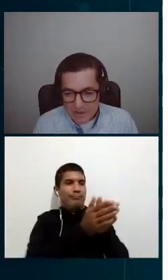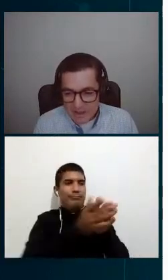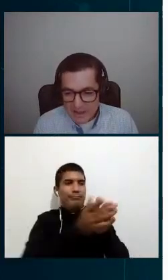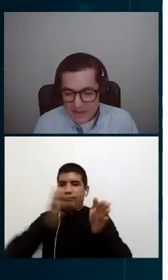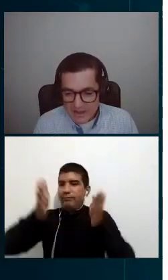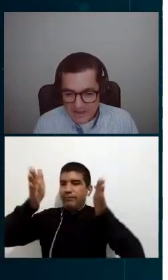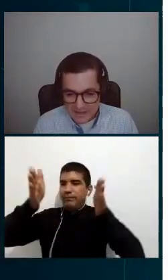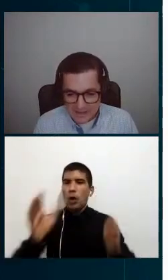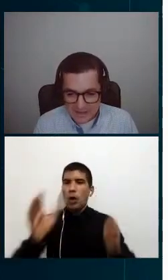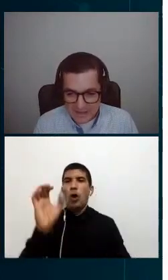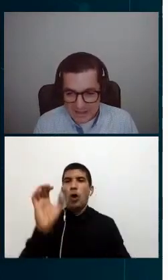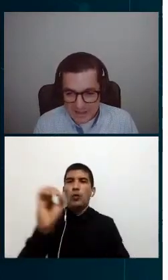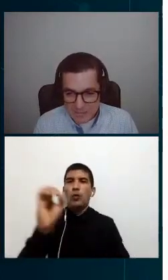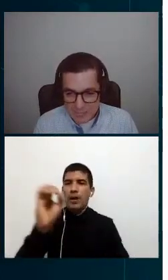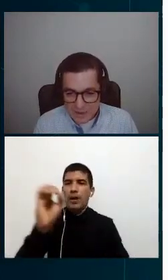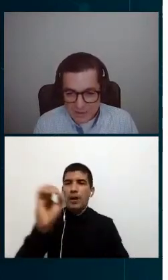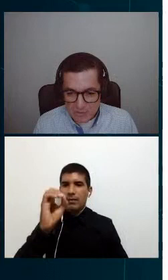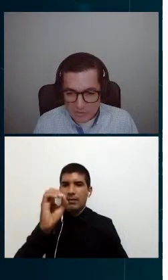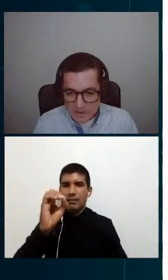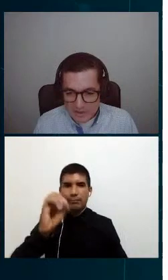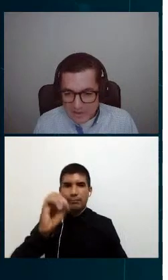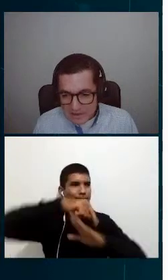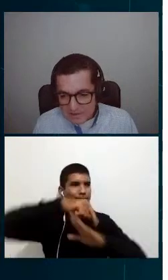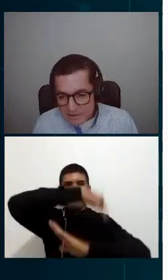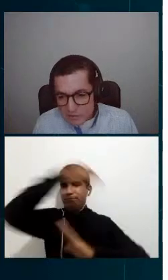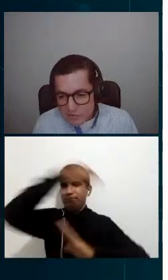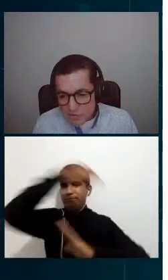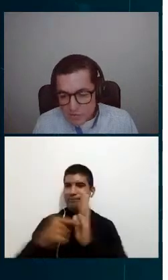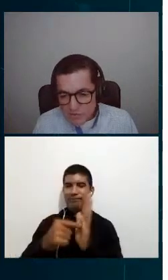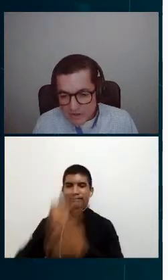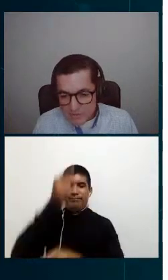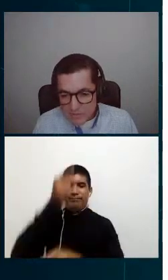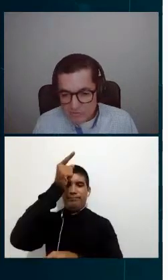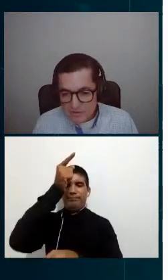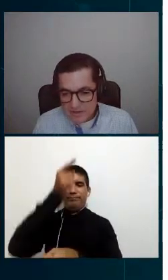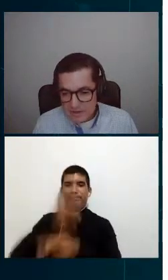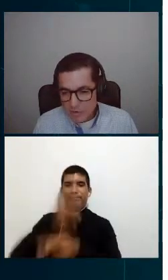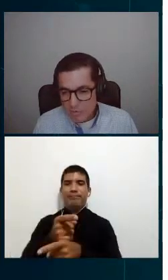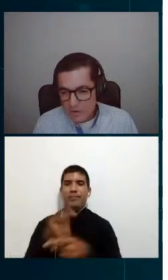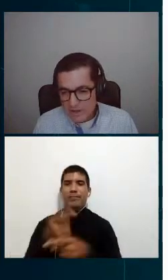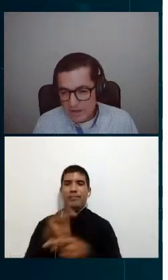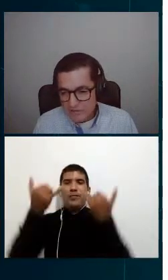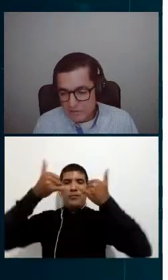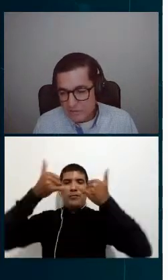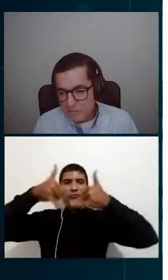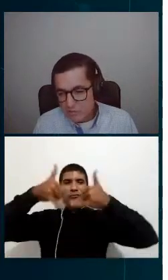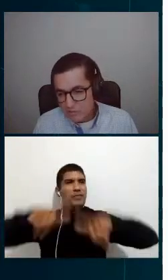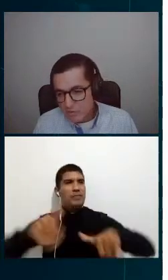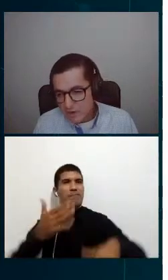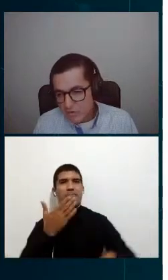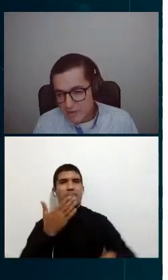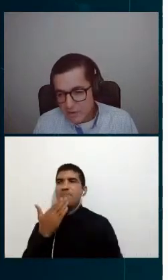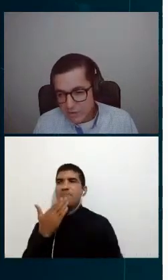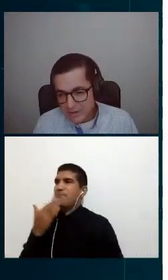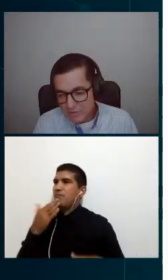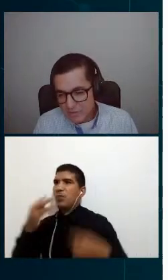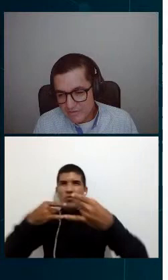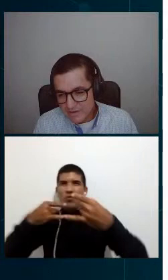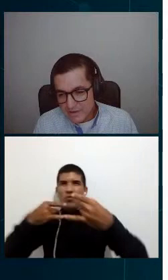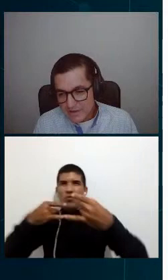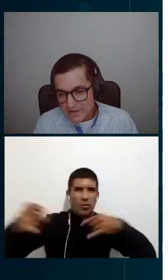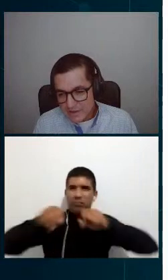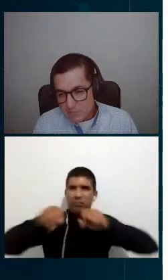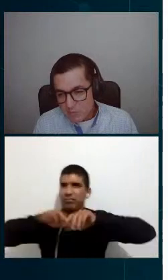encontramos acá en el en el proyecto es que no solo los equipos de comunicación como son los routers y